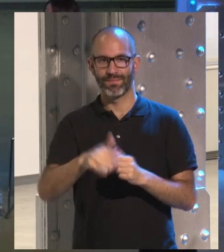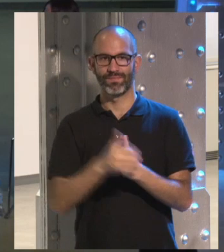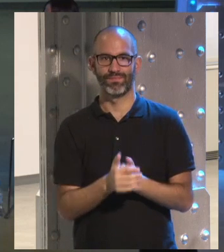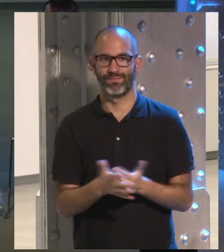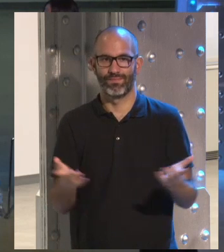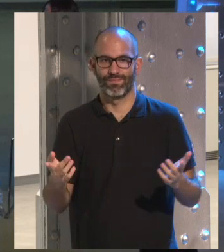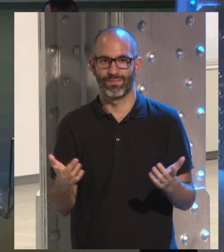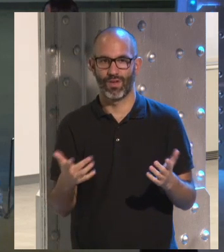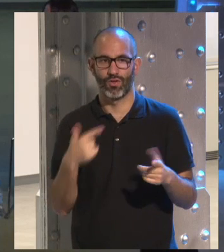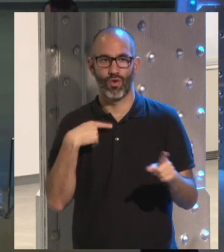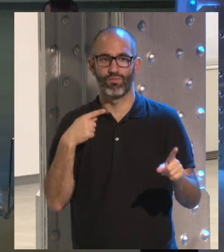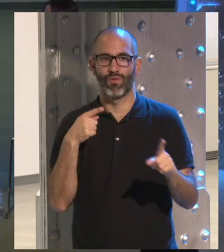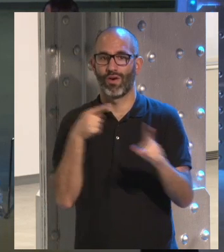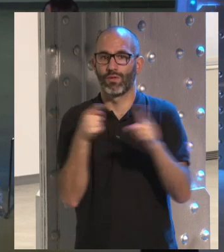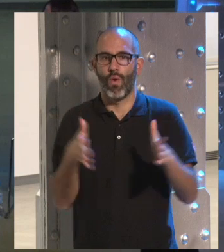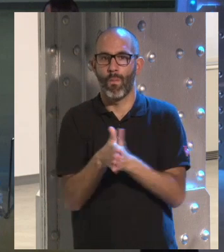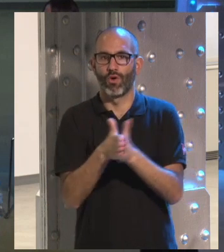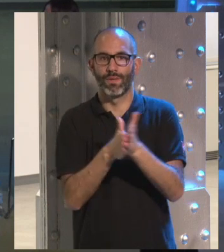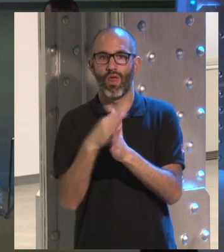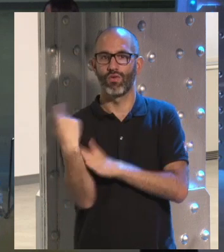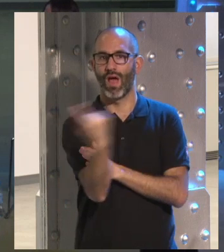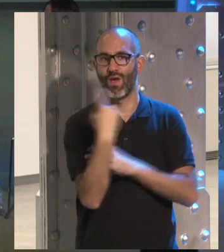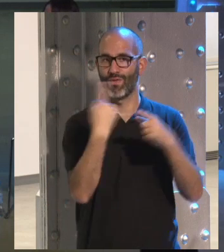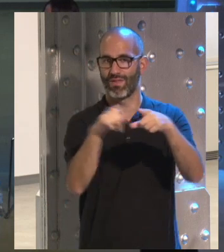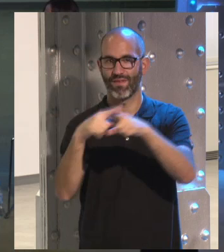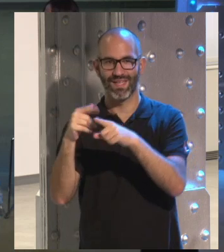Cualquiera que sea vuestra motivación por haber venido esta tarde.